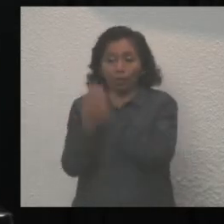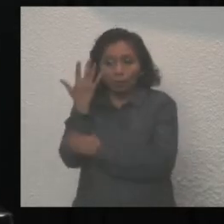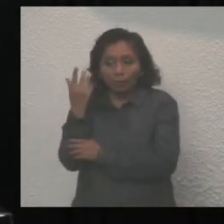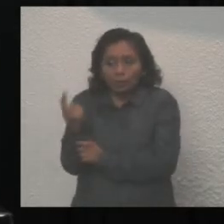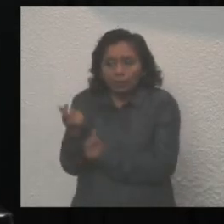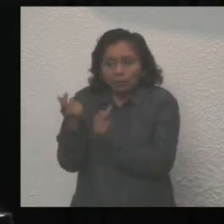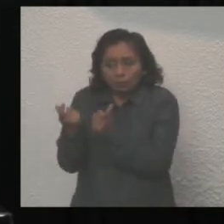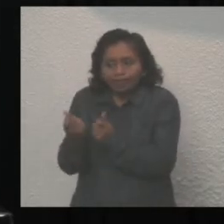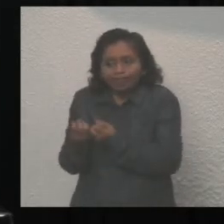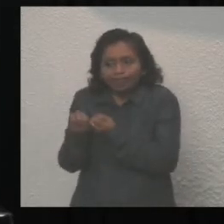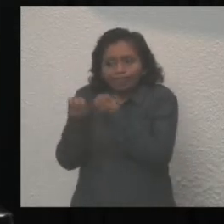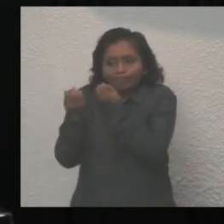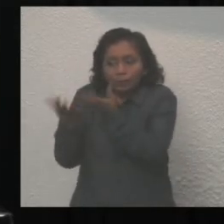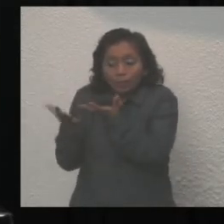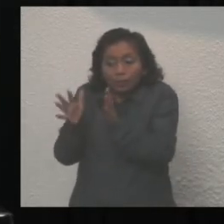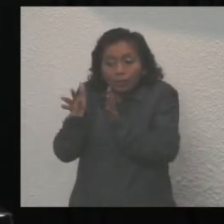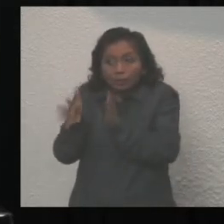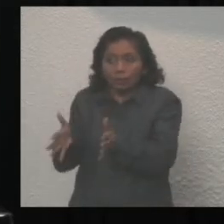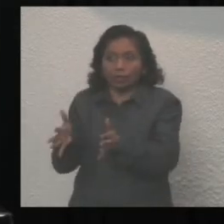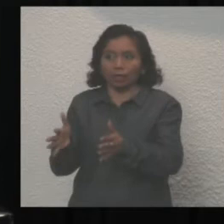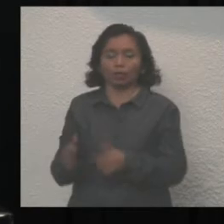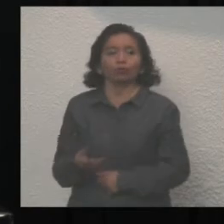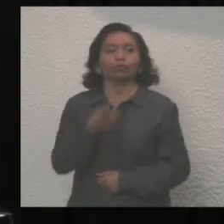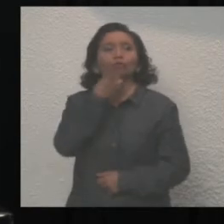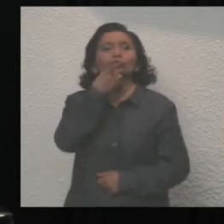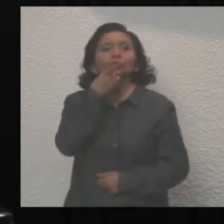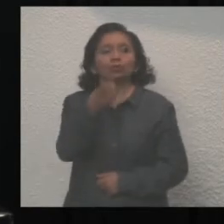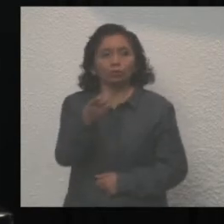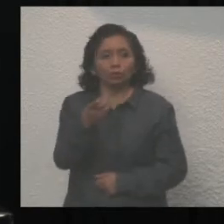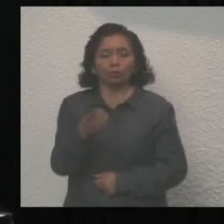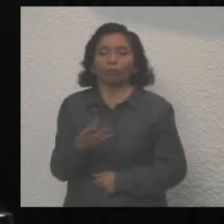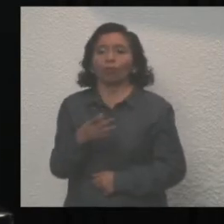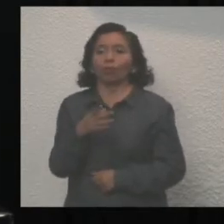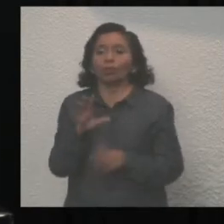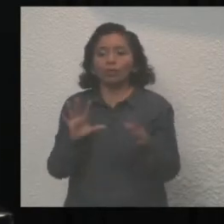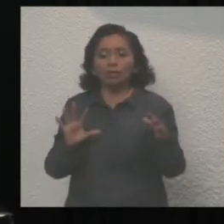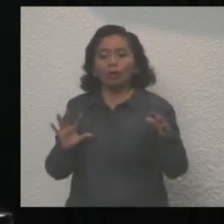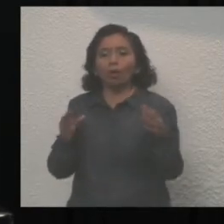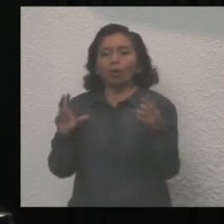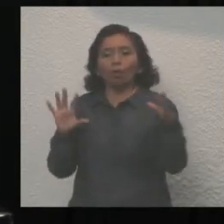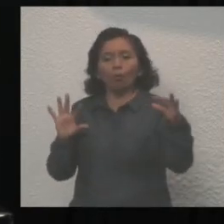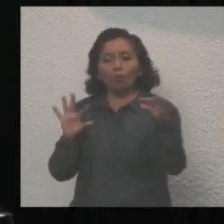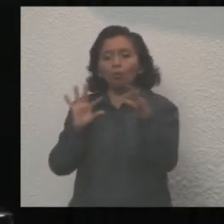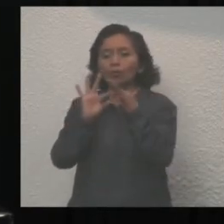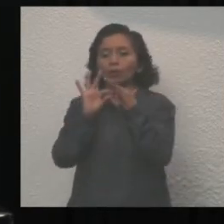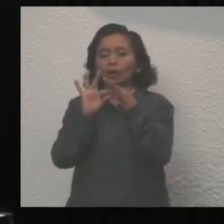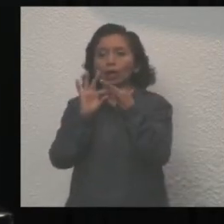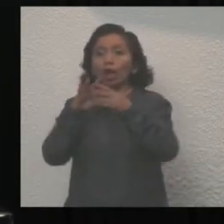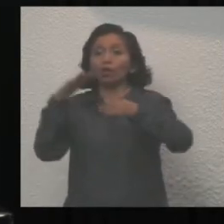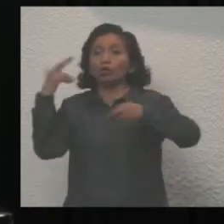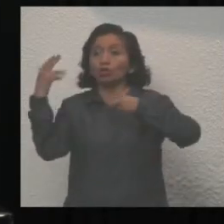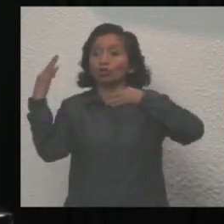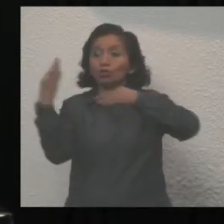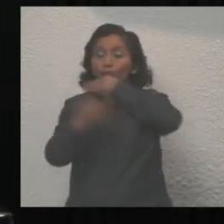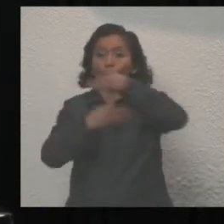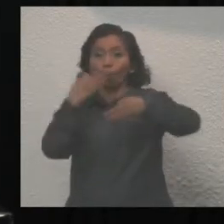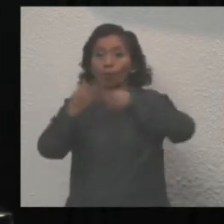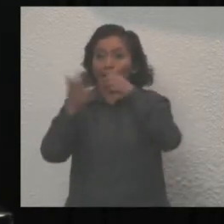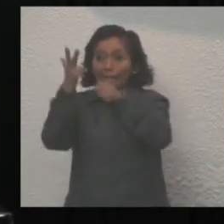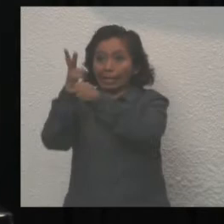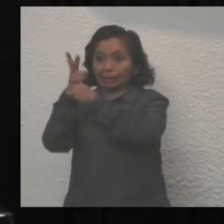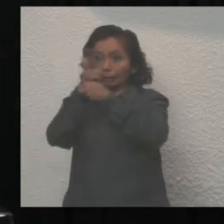llevamos a cabo. Insisto en proponer y en unificar todas las cámaras privadas,